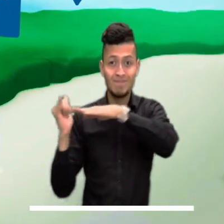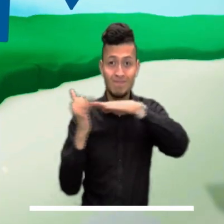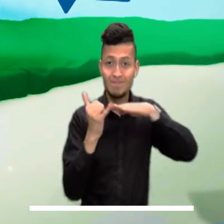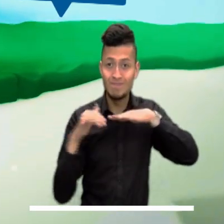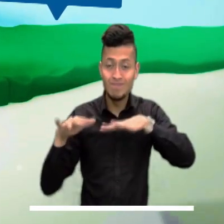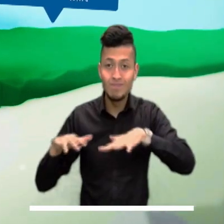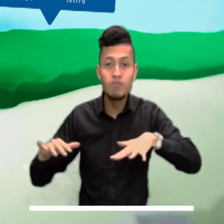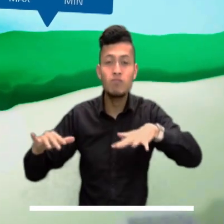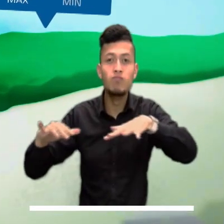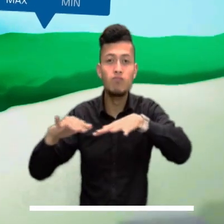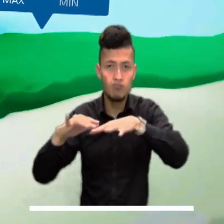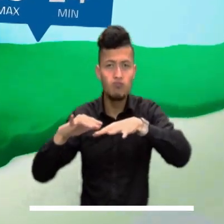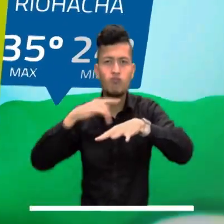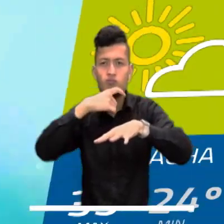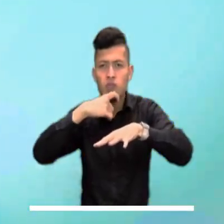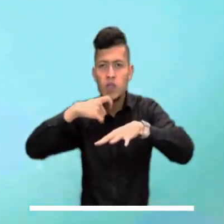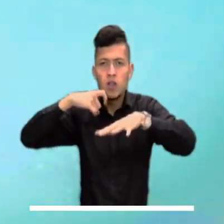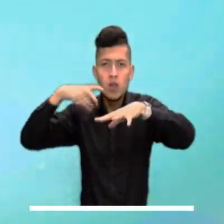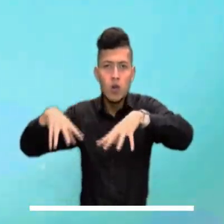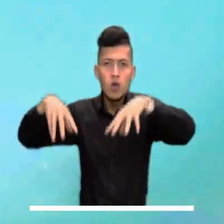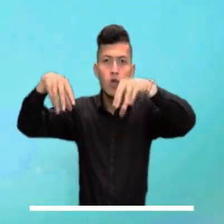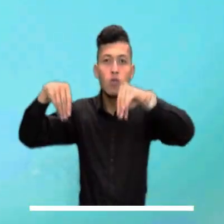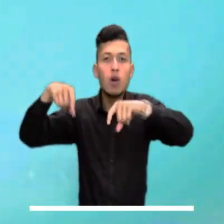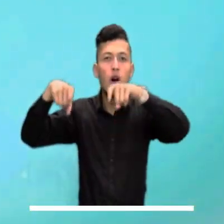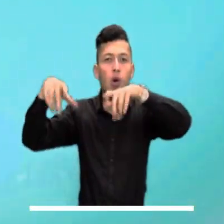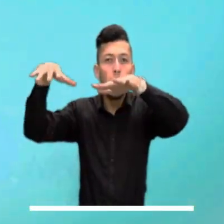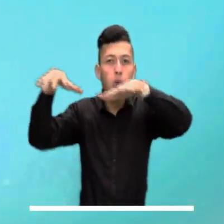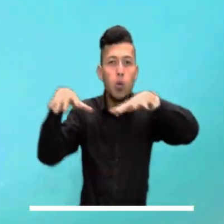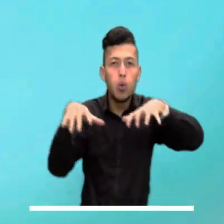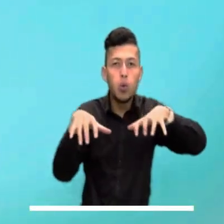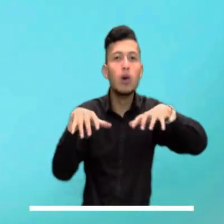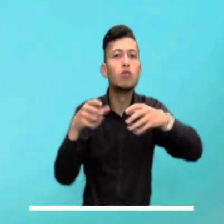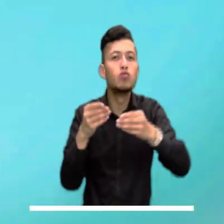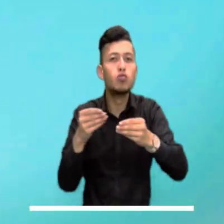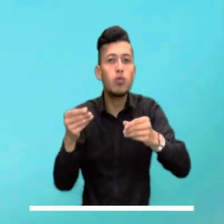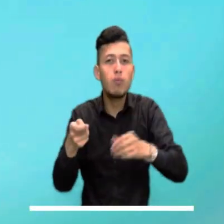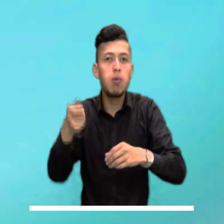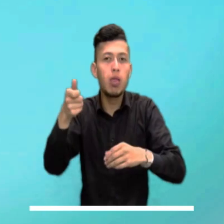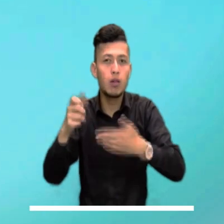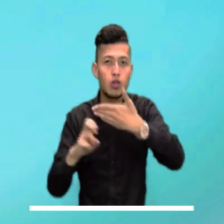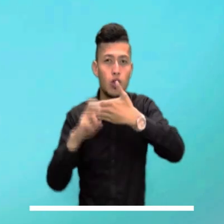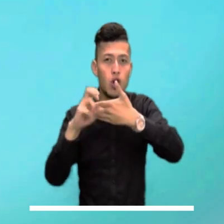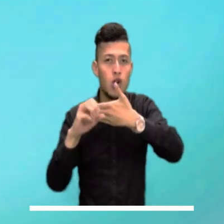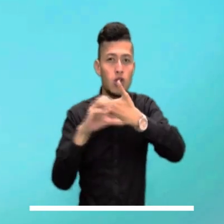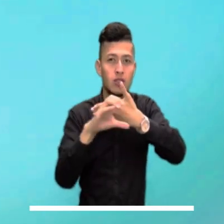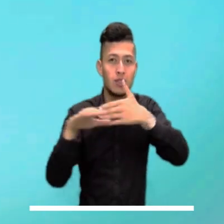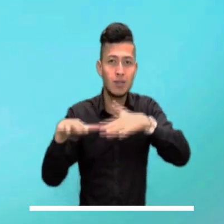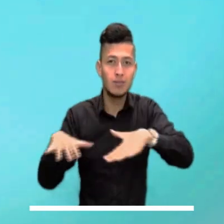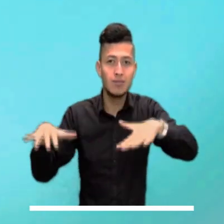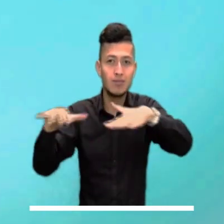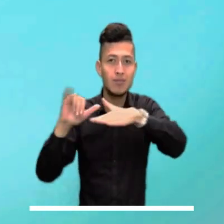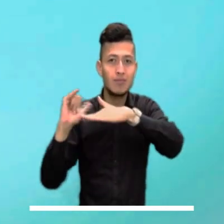archipiélago tendrá una tarde con predominio de tiempo seco, excepto por lluvias ocasionales en el noroccidente.